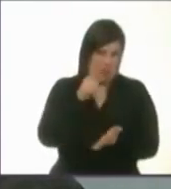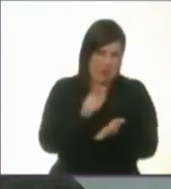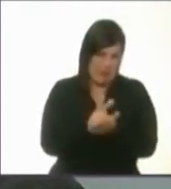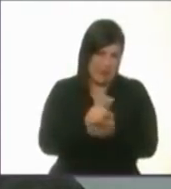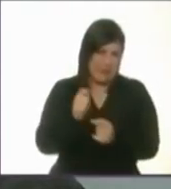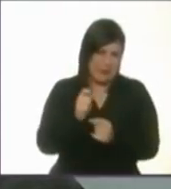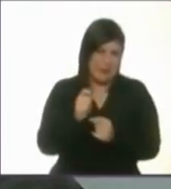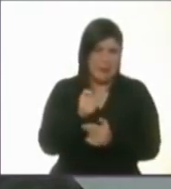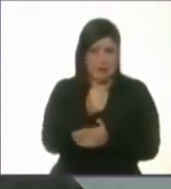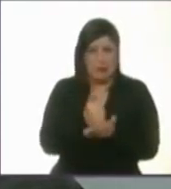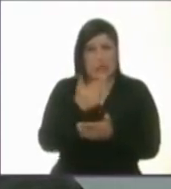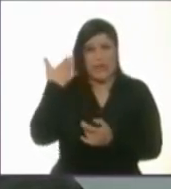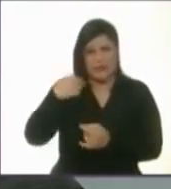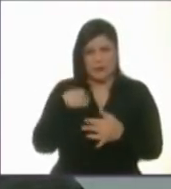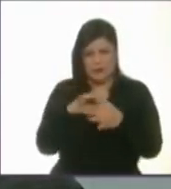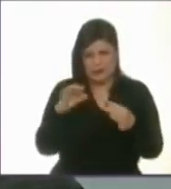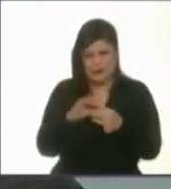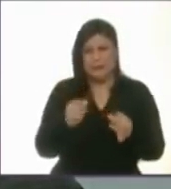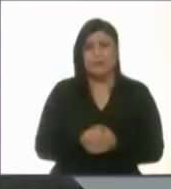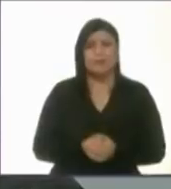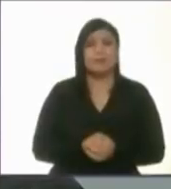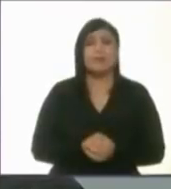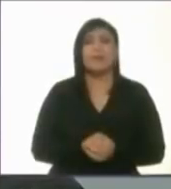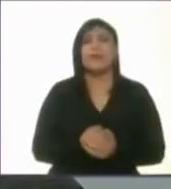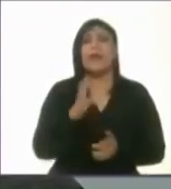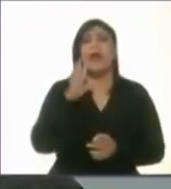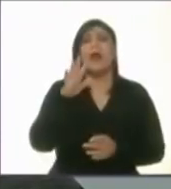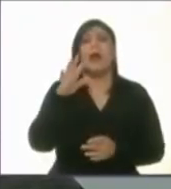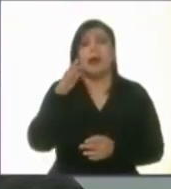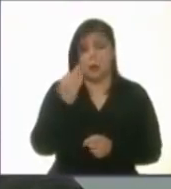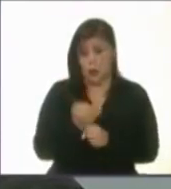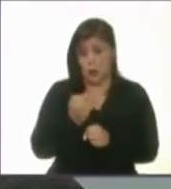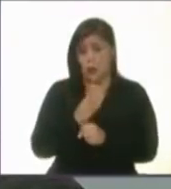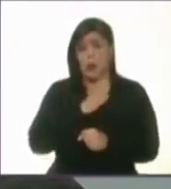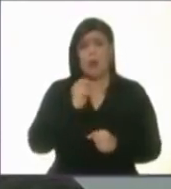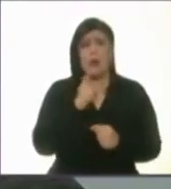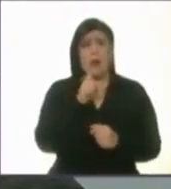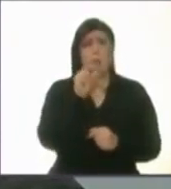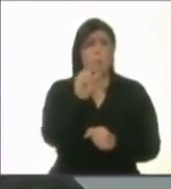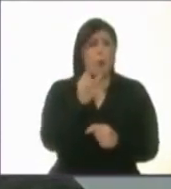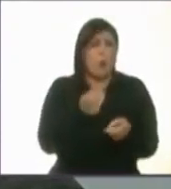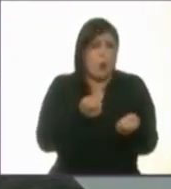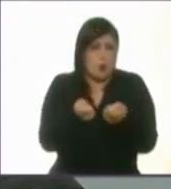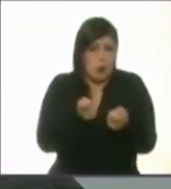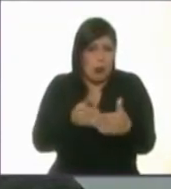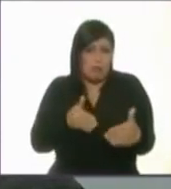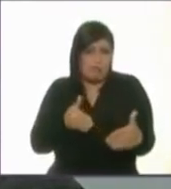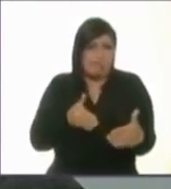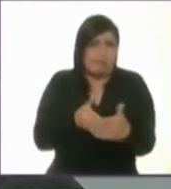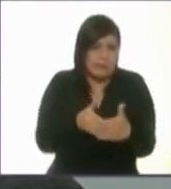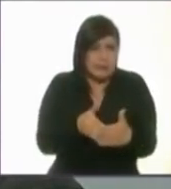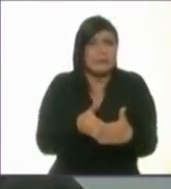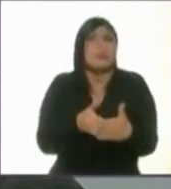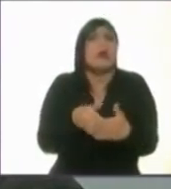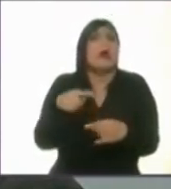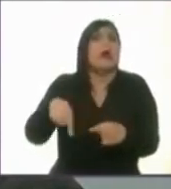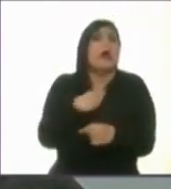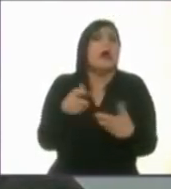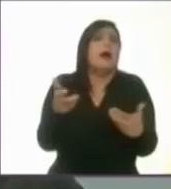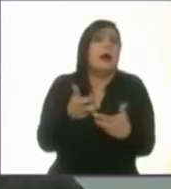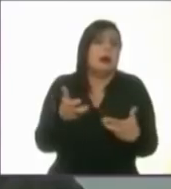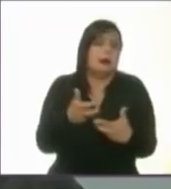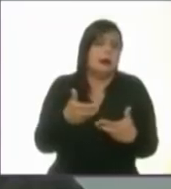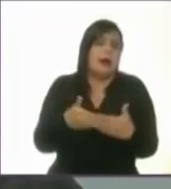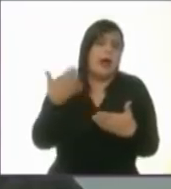señalaba anteriormente. Hay una obstrucción, hay un control que se ejerce propiamente